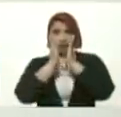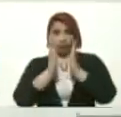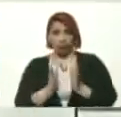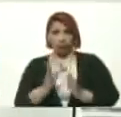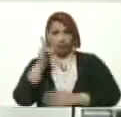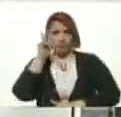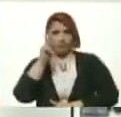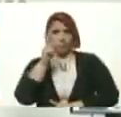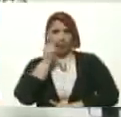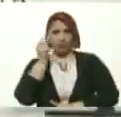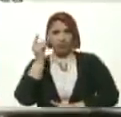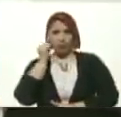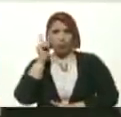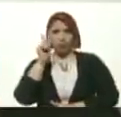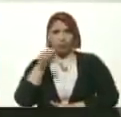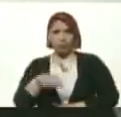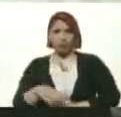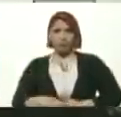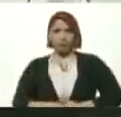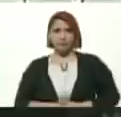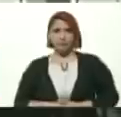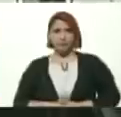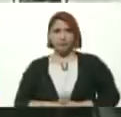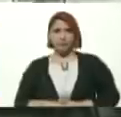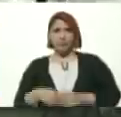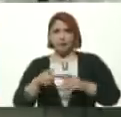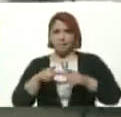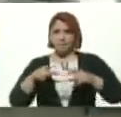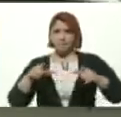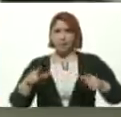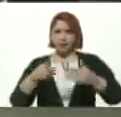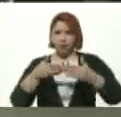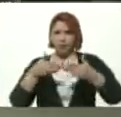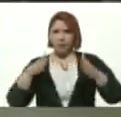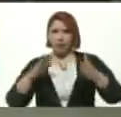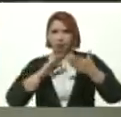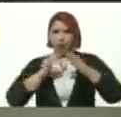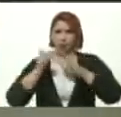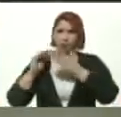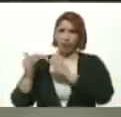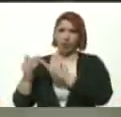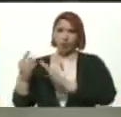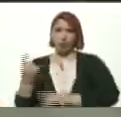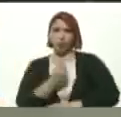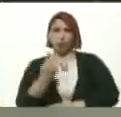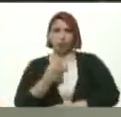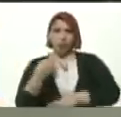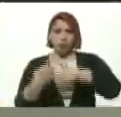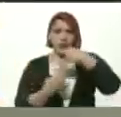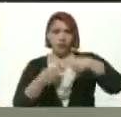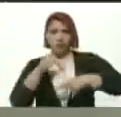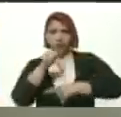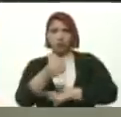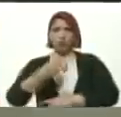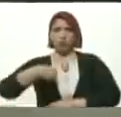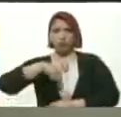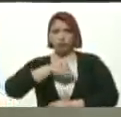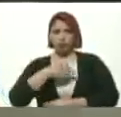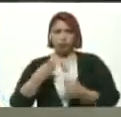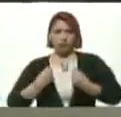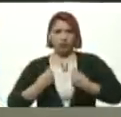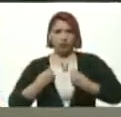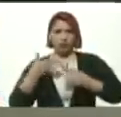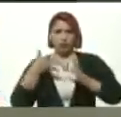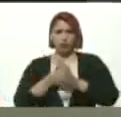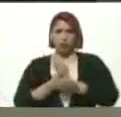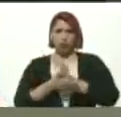Docentes Pero sobre Todo También Un Espacio Abierto A la Comunidad Porque Solo En Revolución Nosotros Vivimos Lo que Es